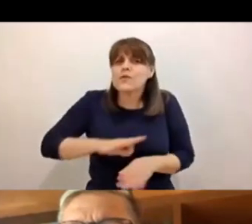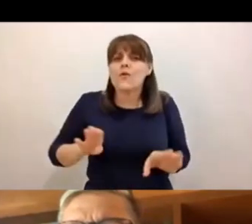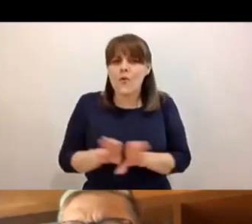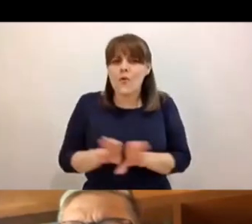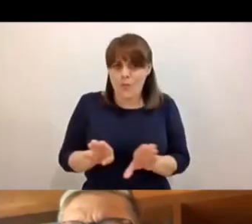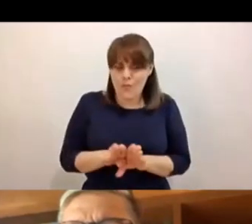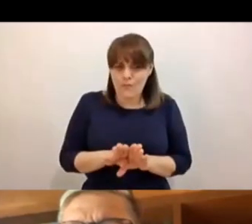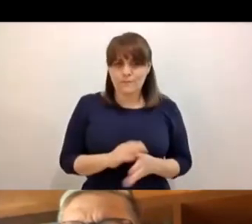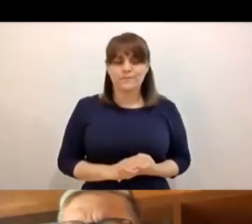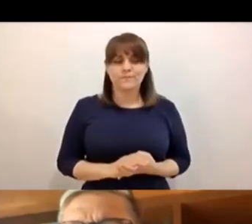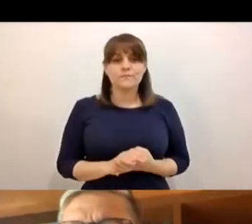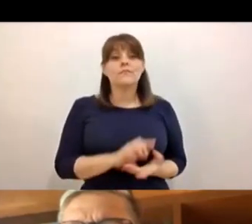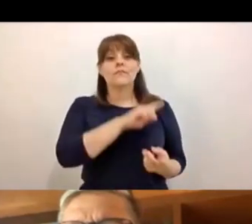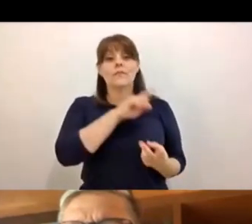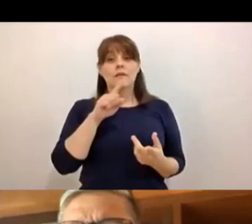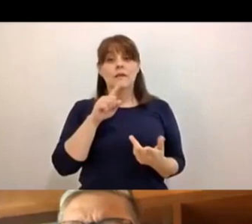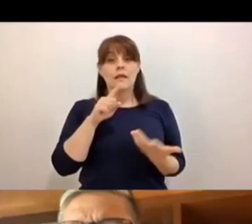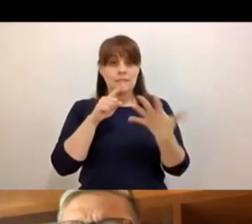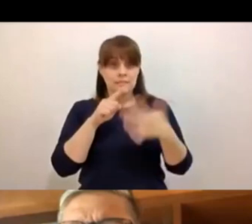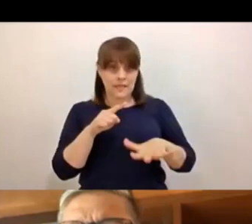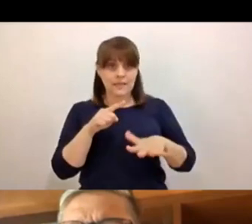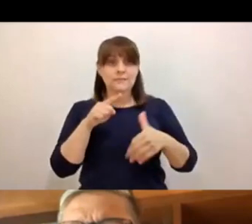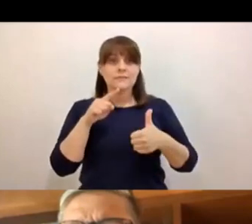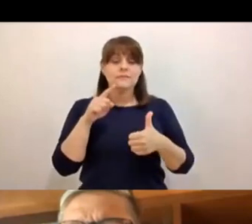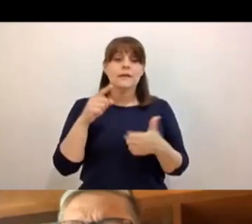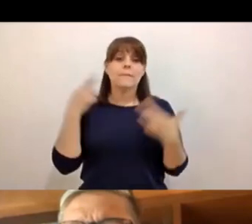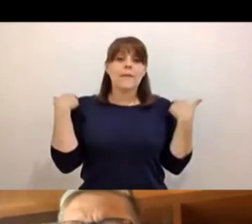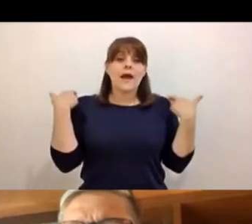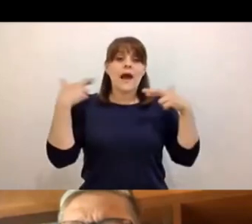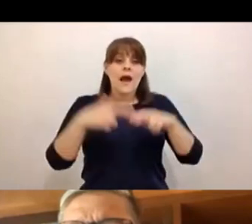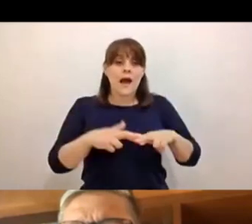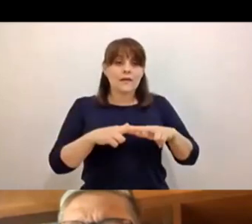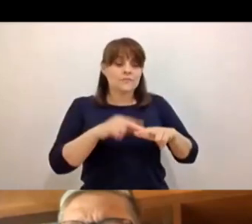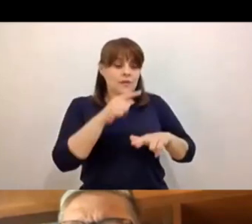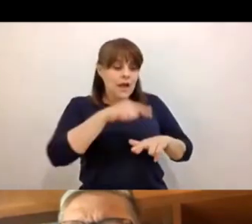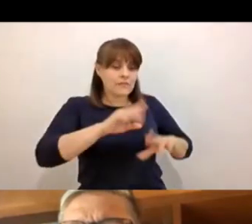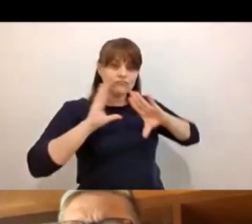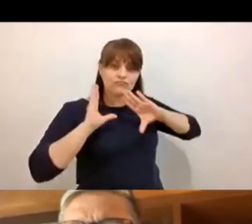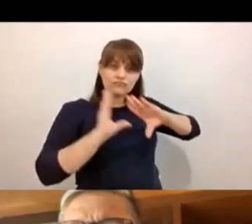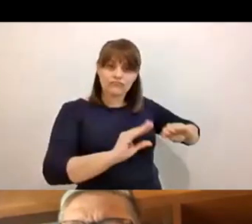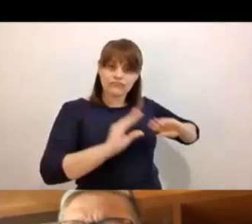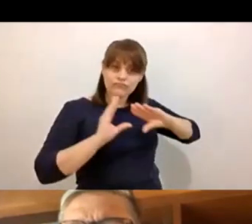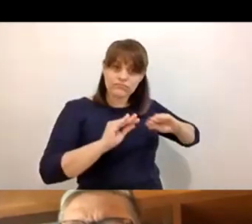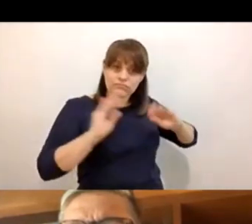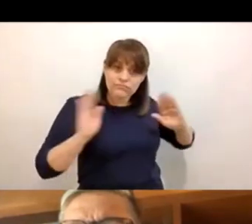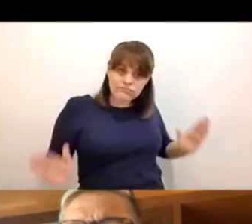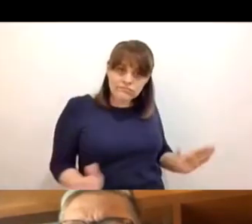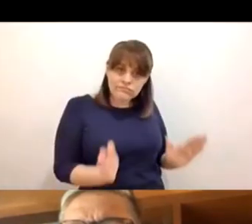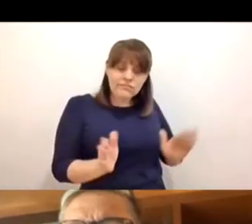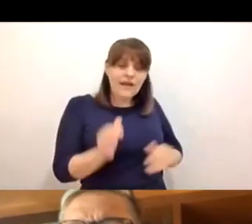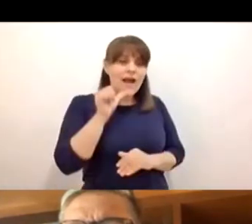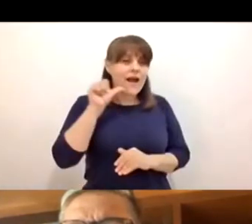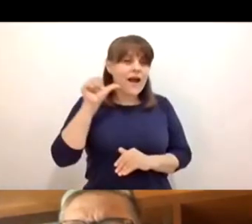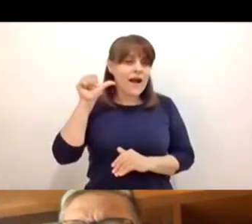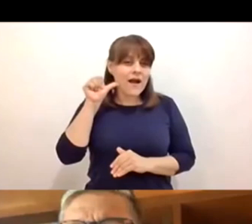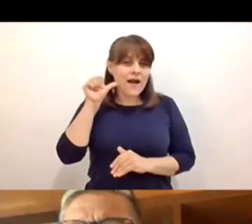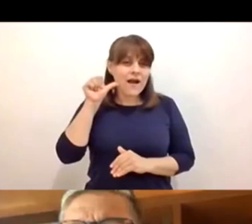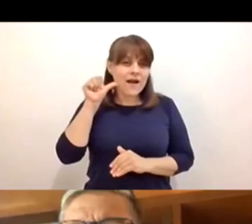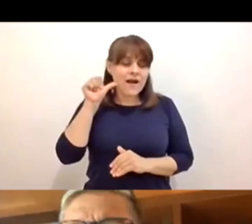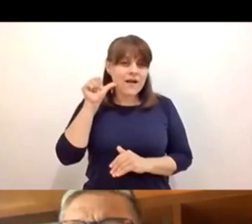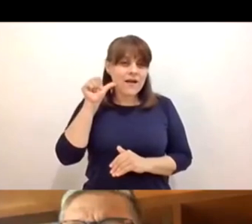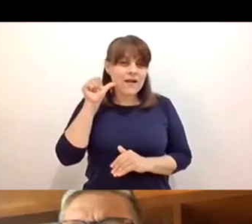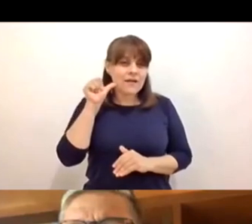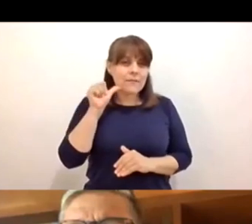capacitó el magisterio de manera entusiasta. El día de ayer salió un artículo de una